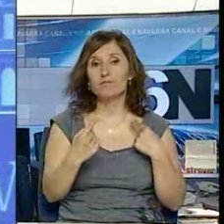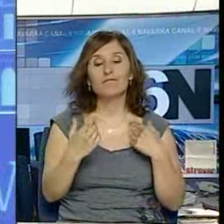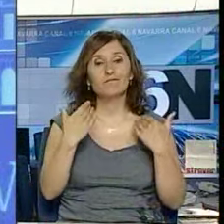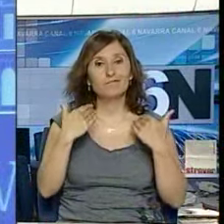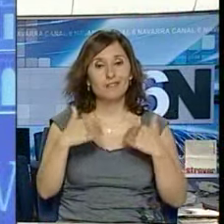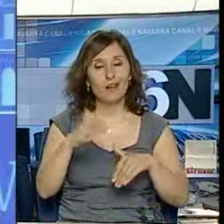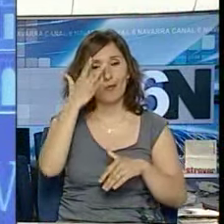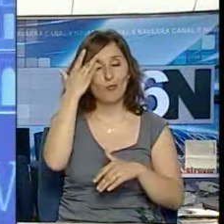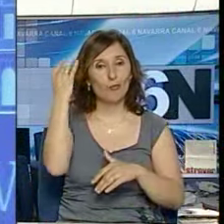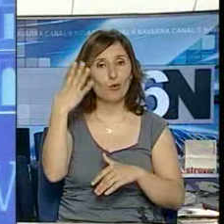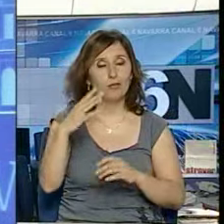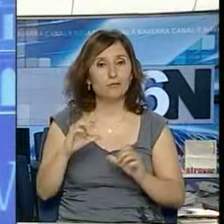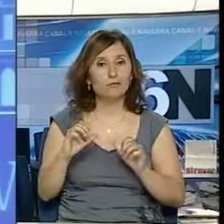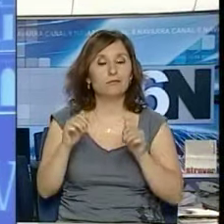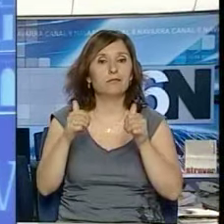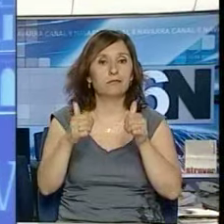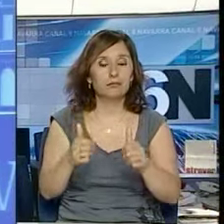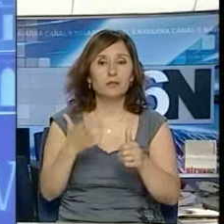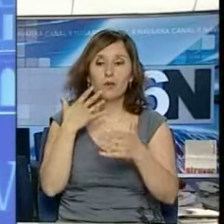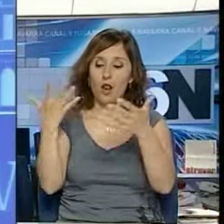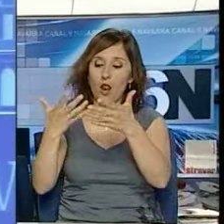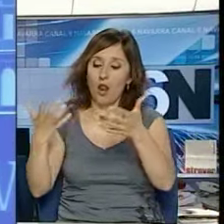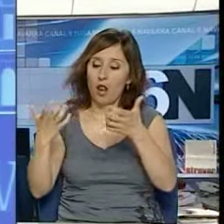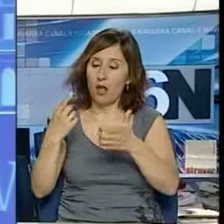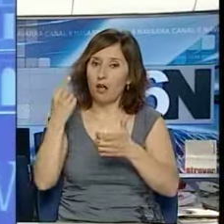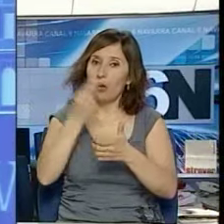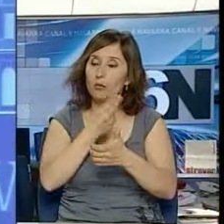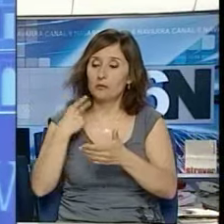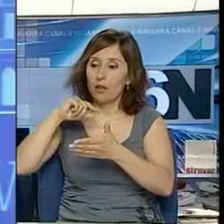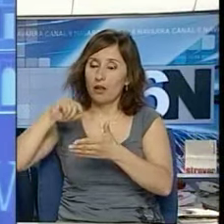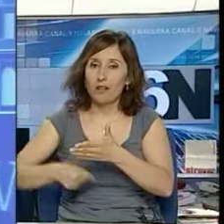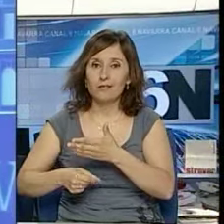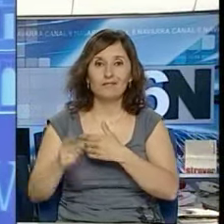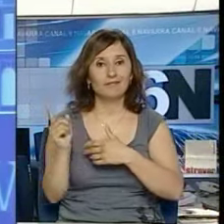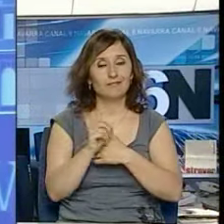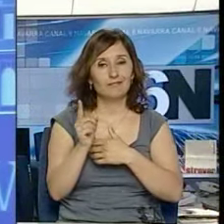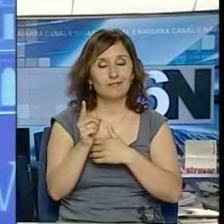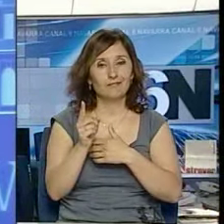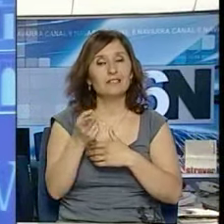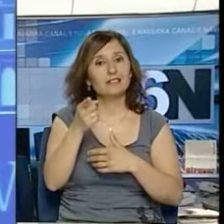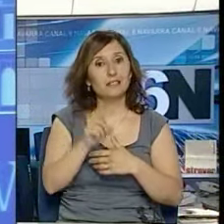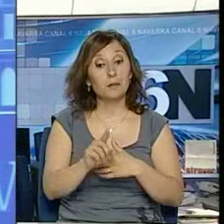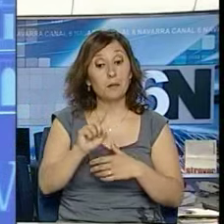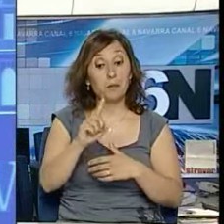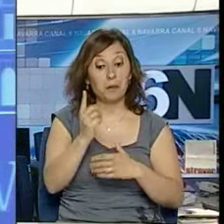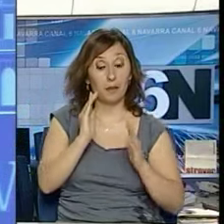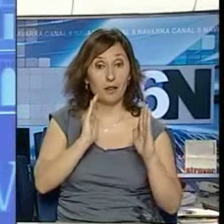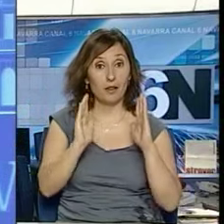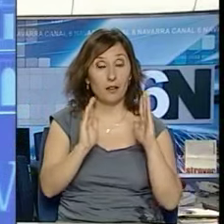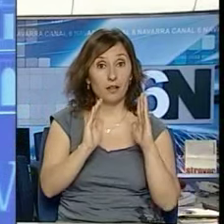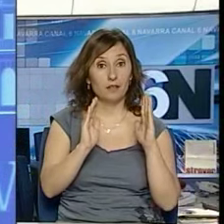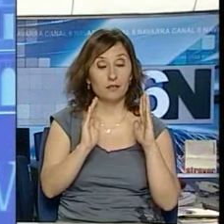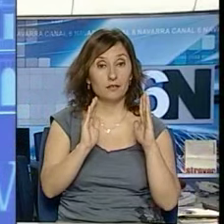marcha definitivamente, más allá de los compromisos escritos, el primer subtramo de